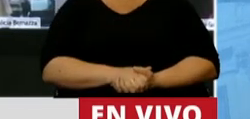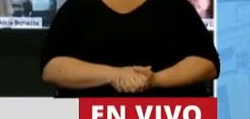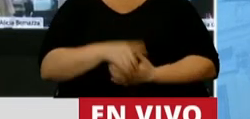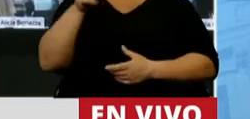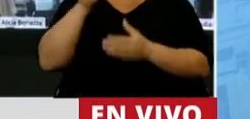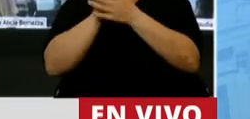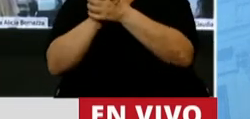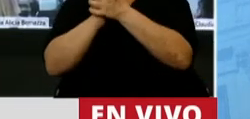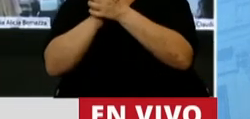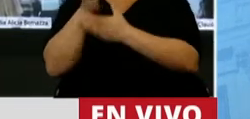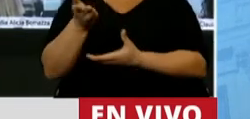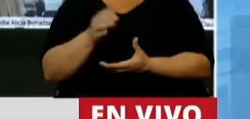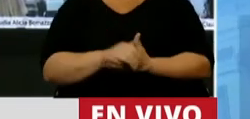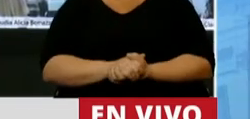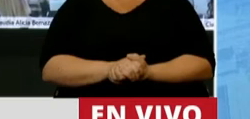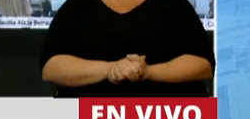del doctor Raúl Alfonsín.